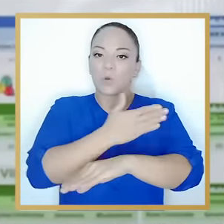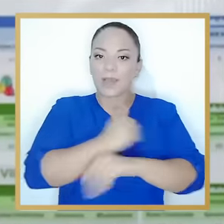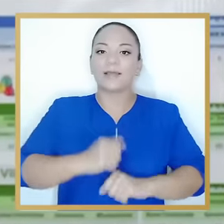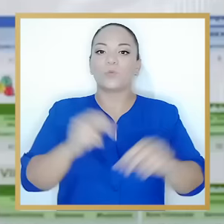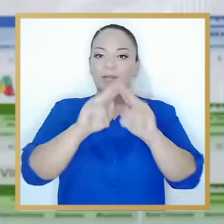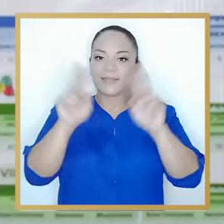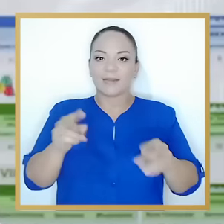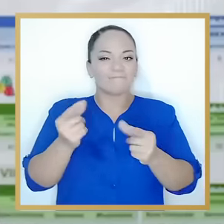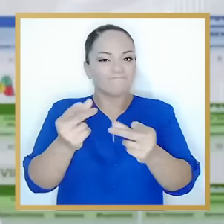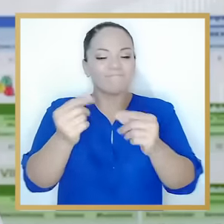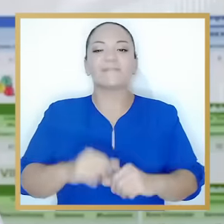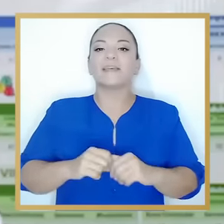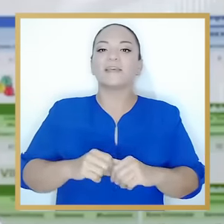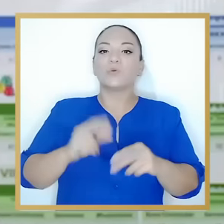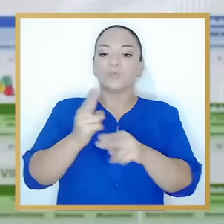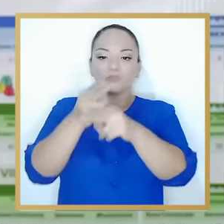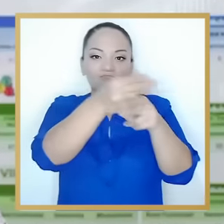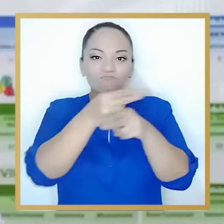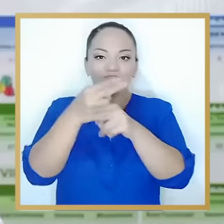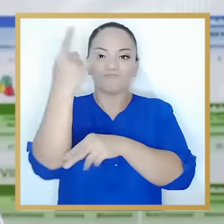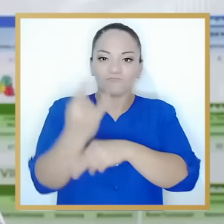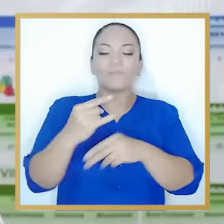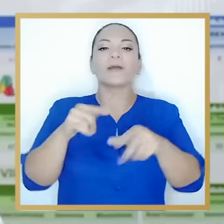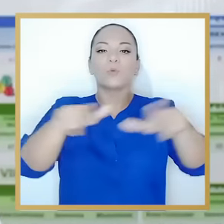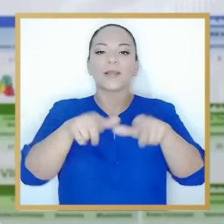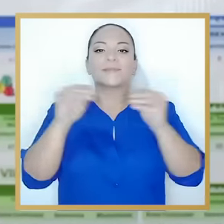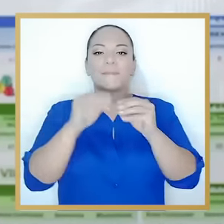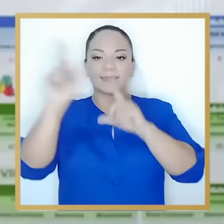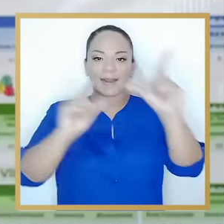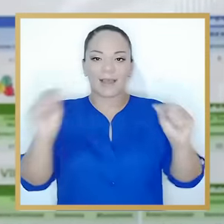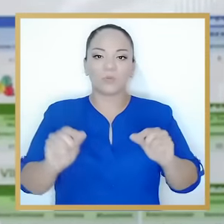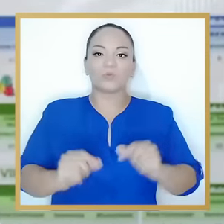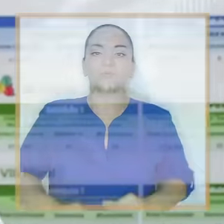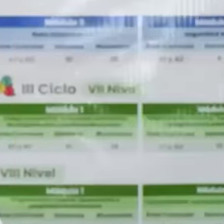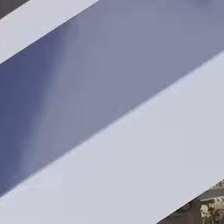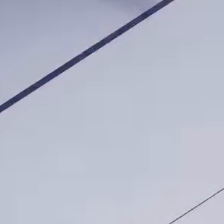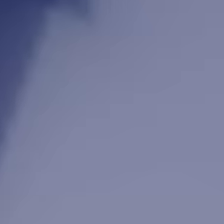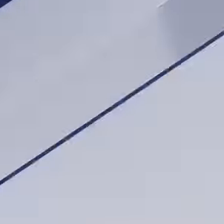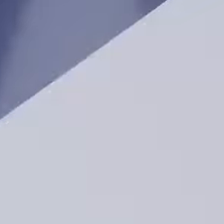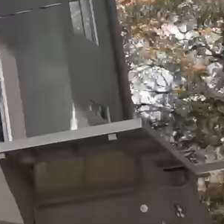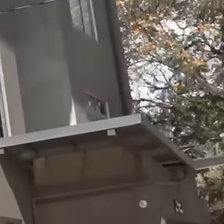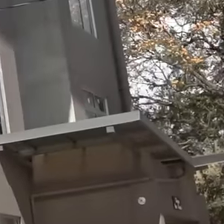educativos, mejorando la anchebanda y usando conexión satelital para los centros más remotos.